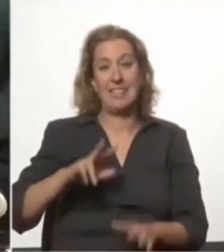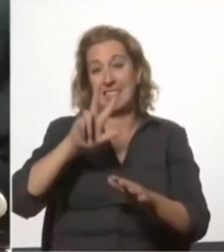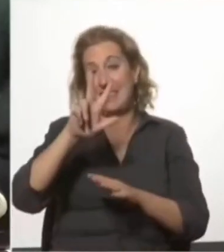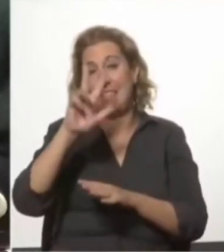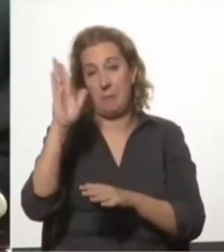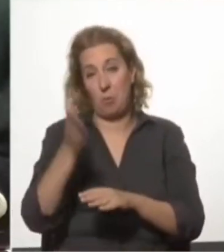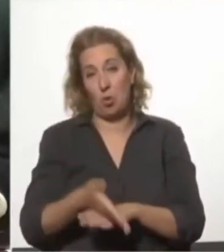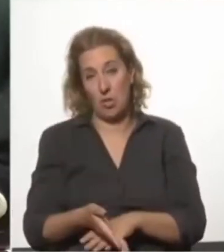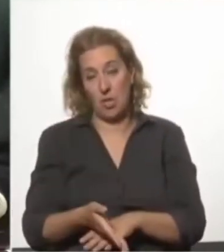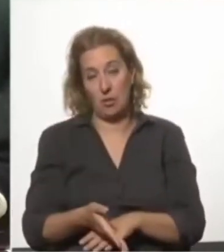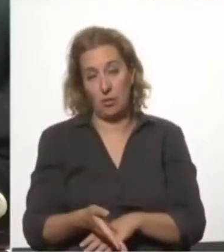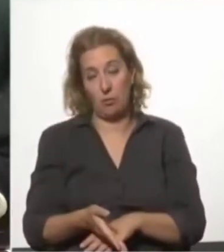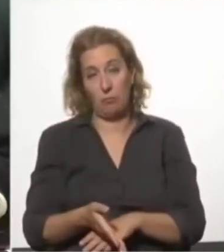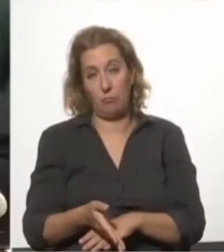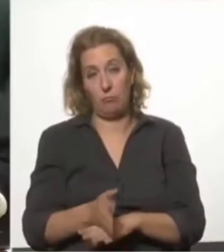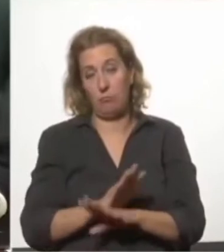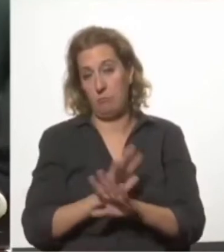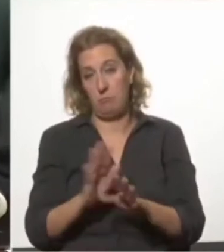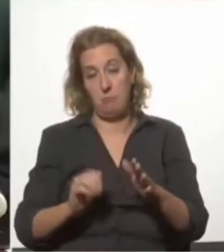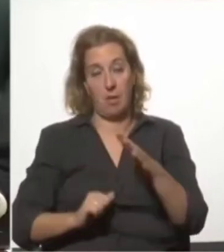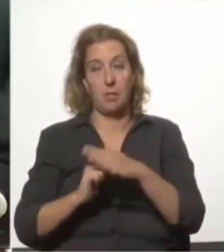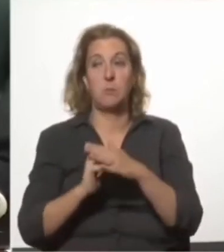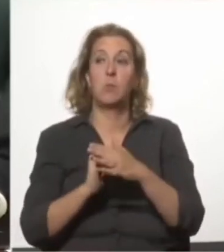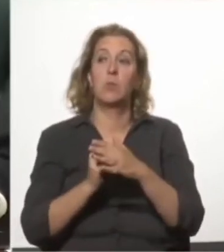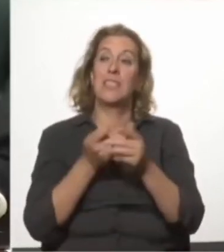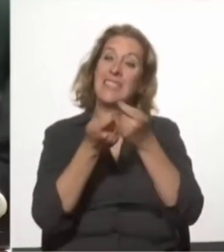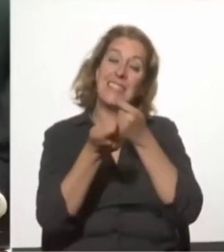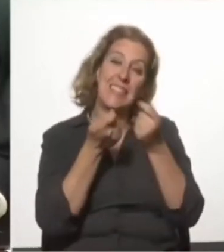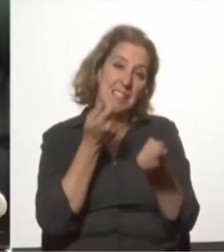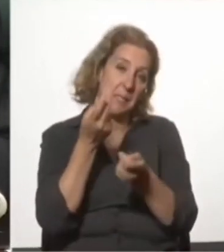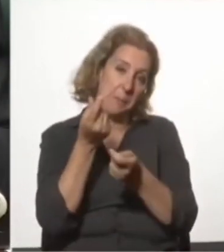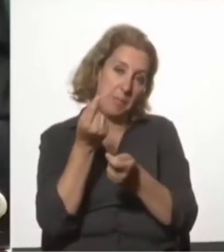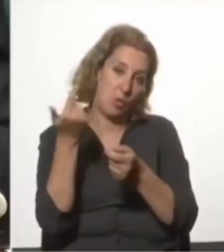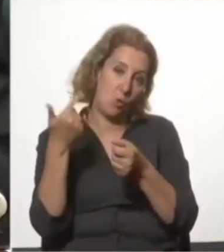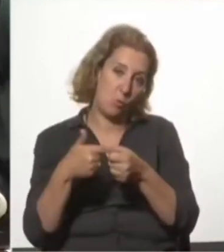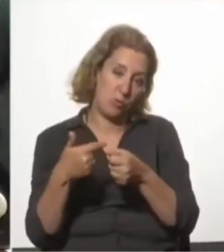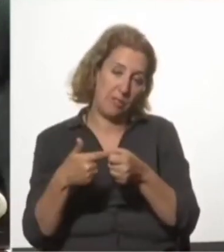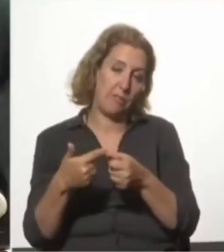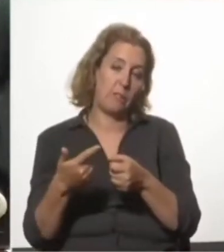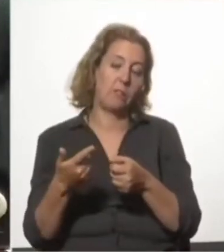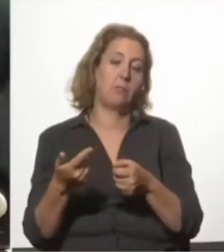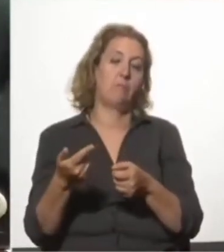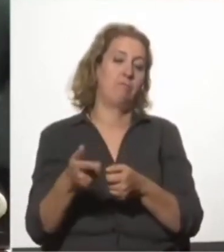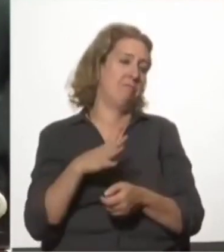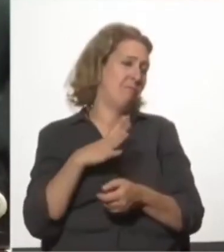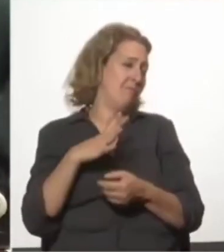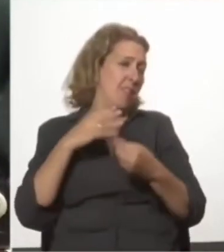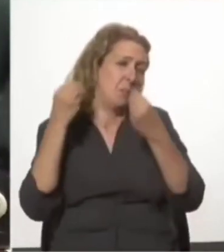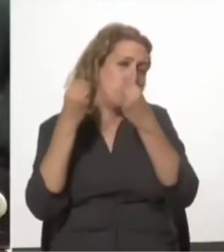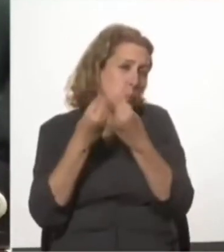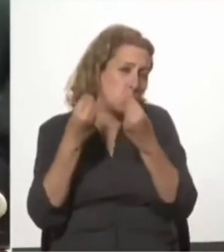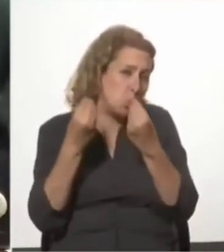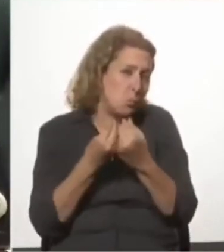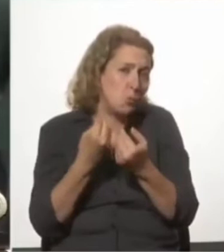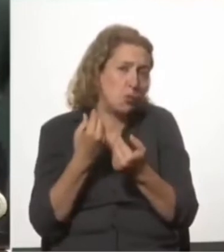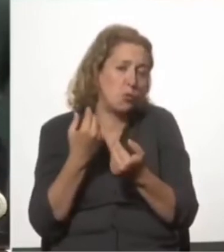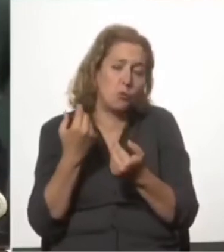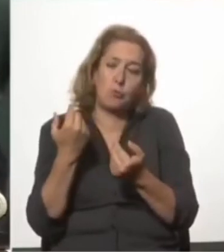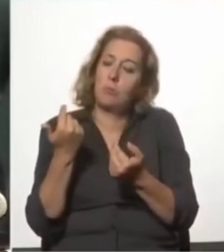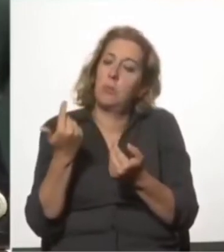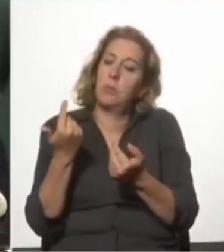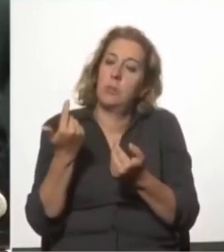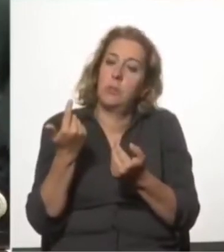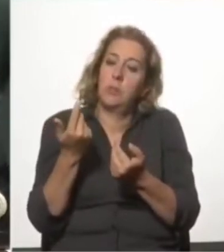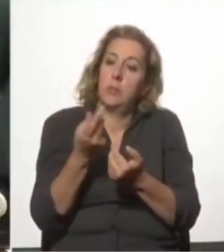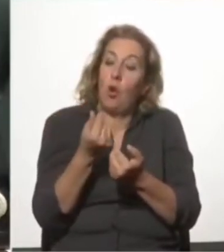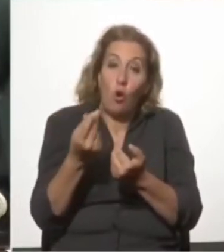de su incidencia en el precio de los combustibles. O sea, tenés un montón de costos que nada dependen de las decisiones